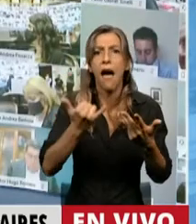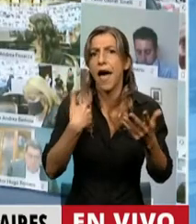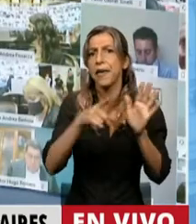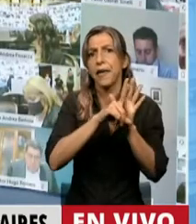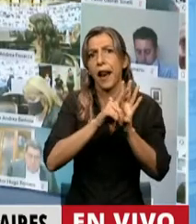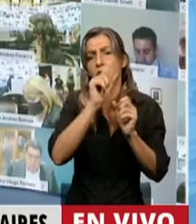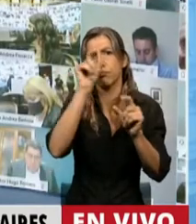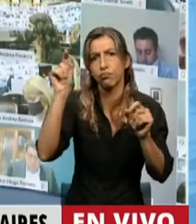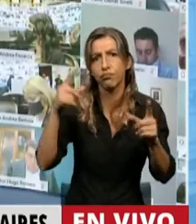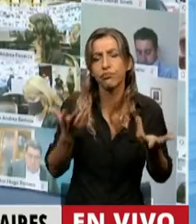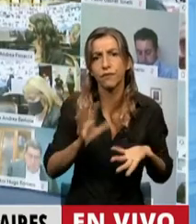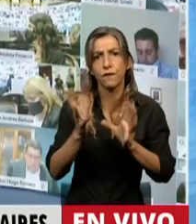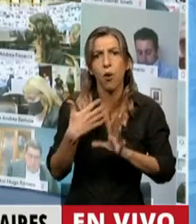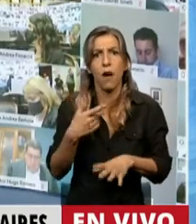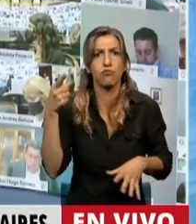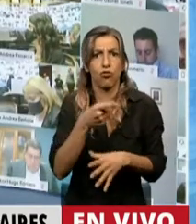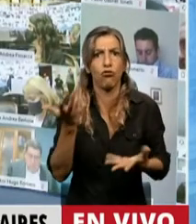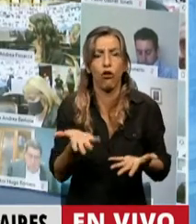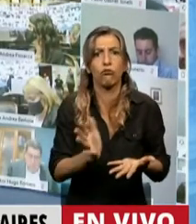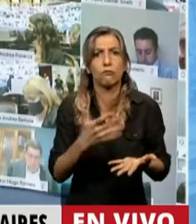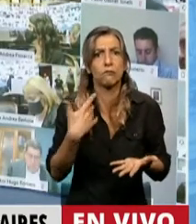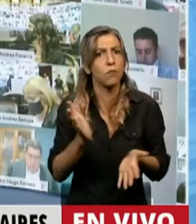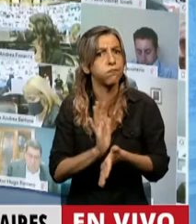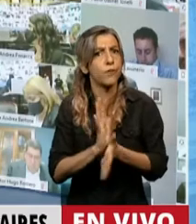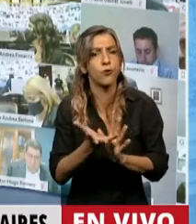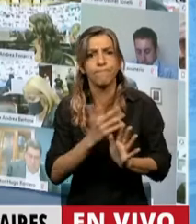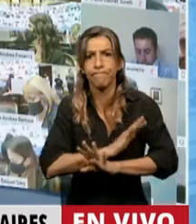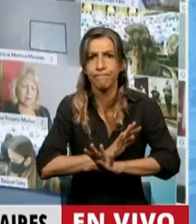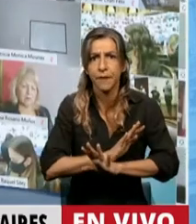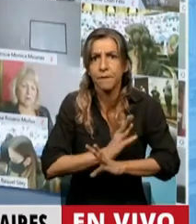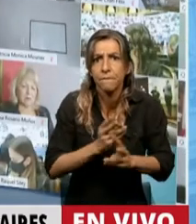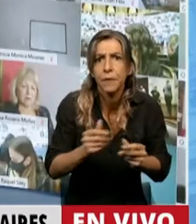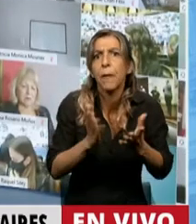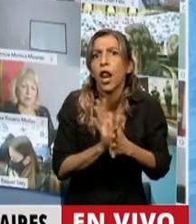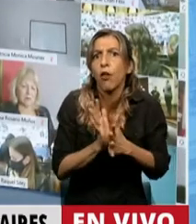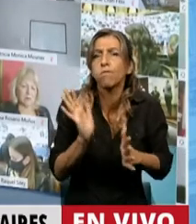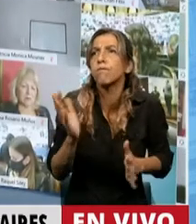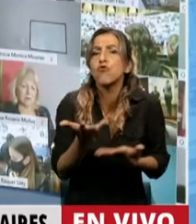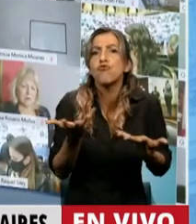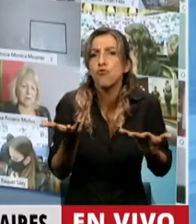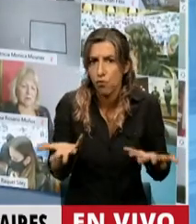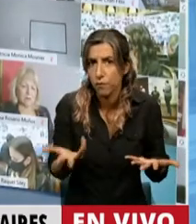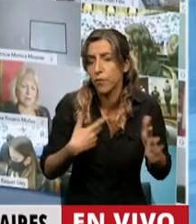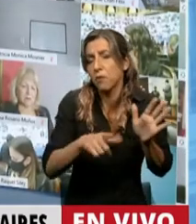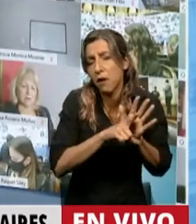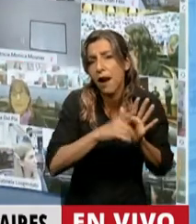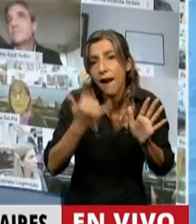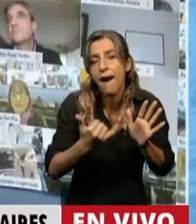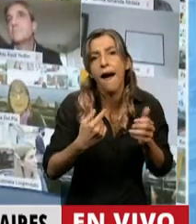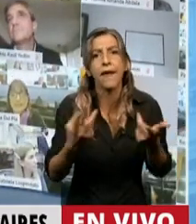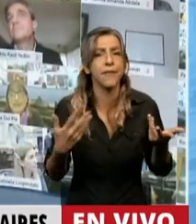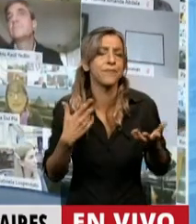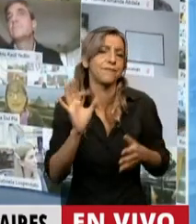este tráfico. Y esto no puede obviarse porque es claro que la